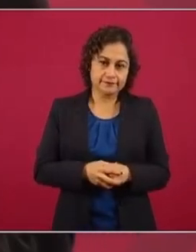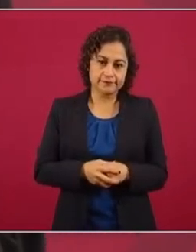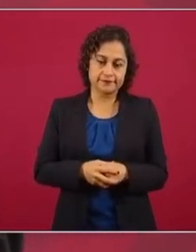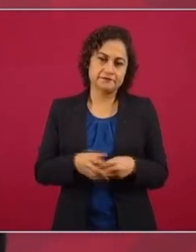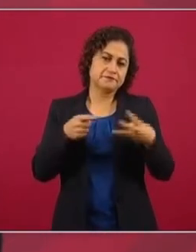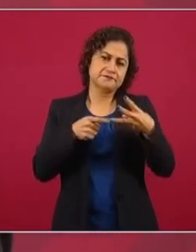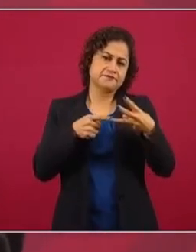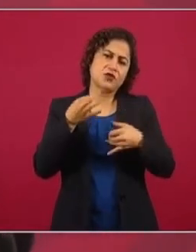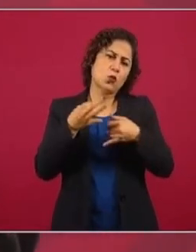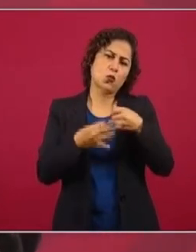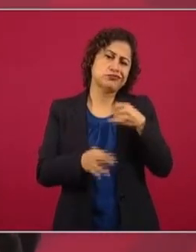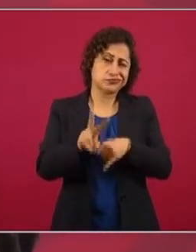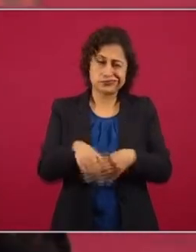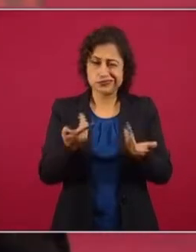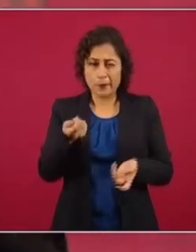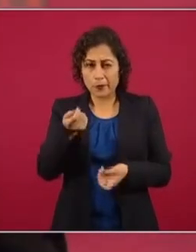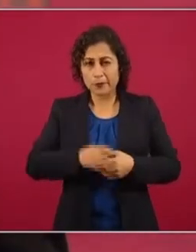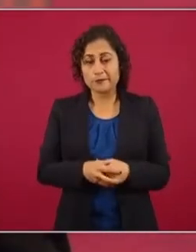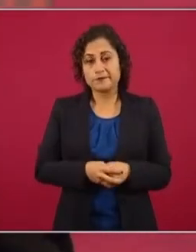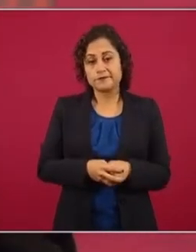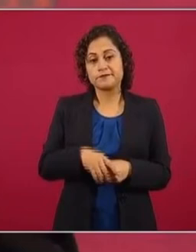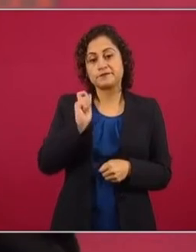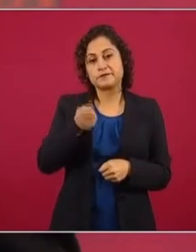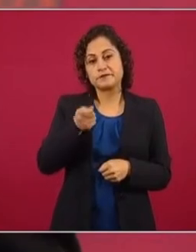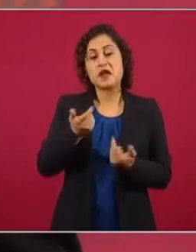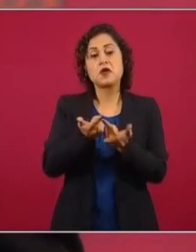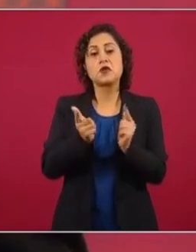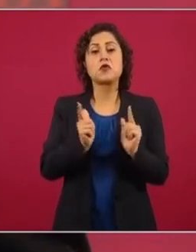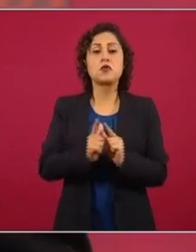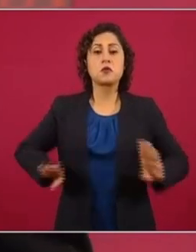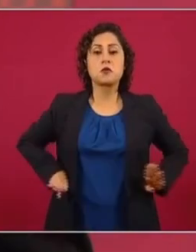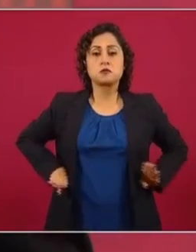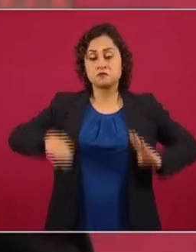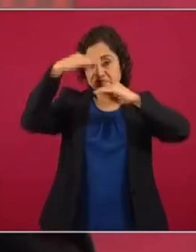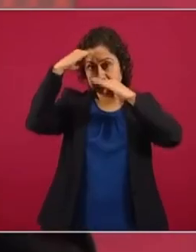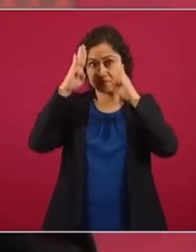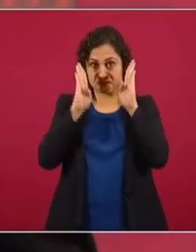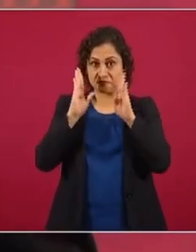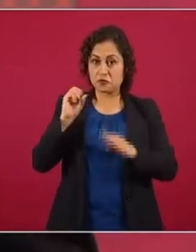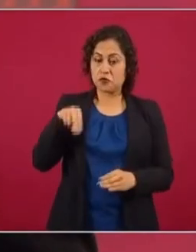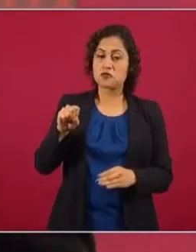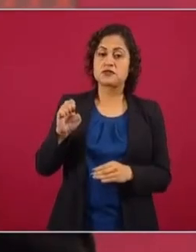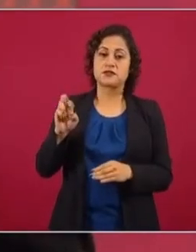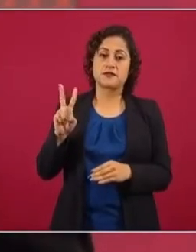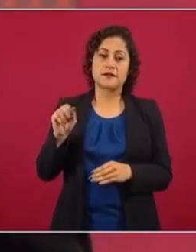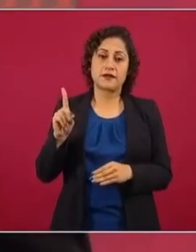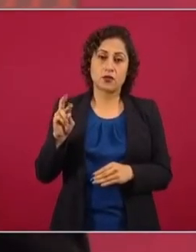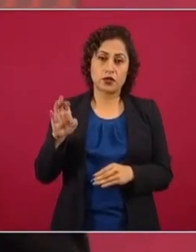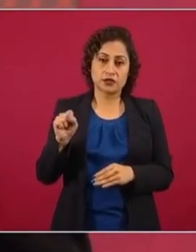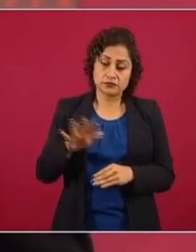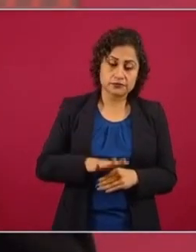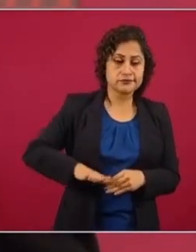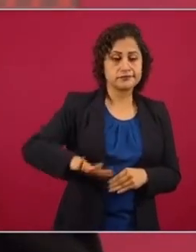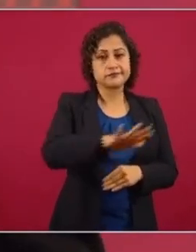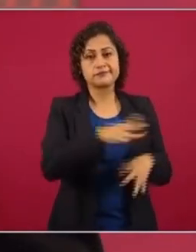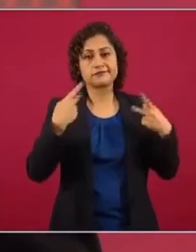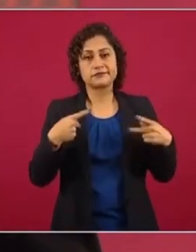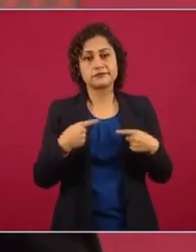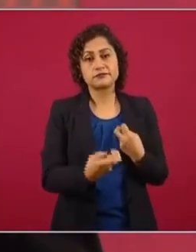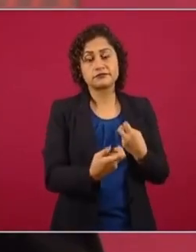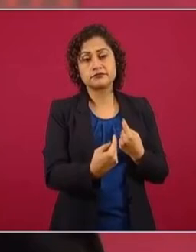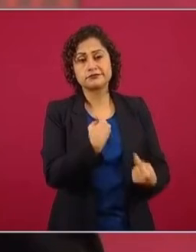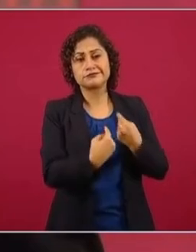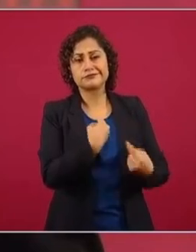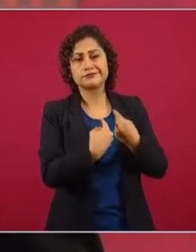muy lejos, pues son los conservadores, que no dejan de estar